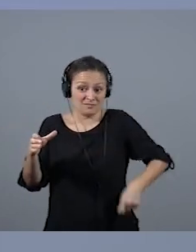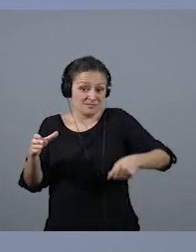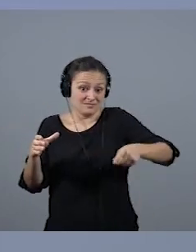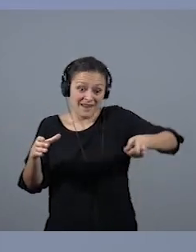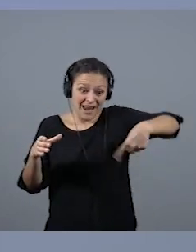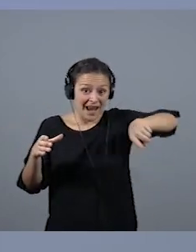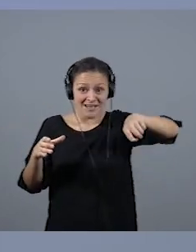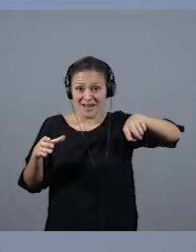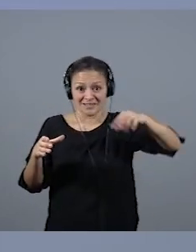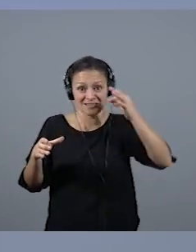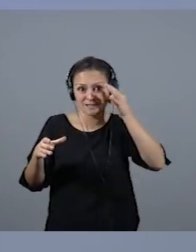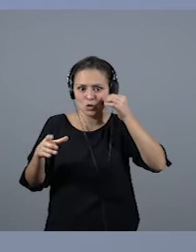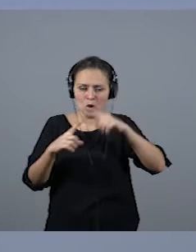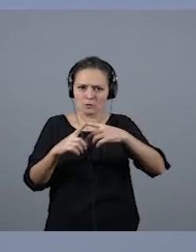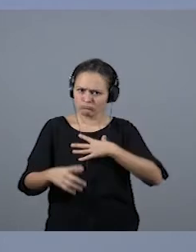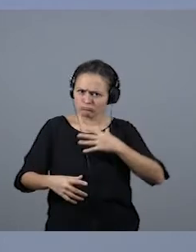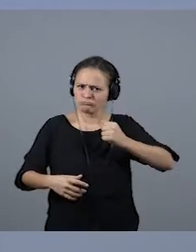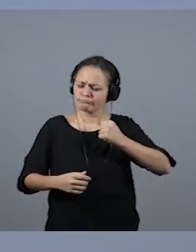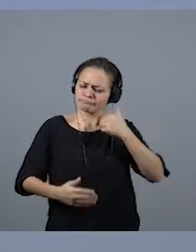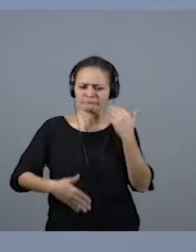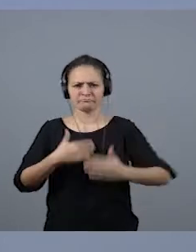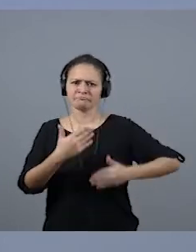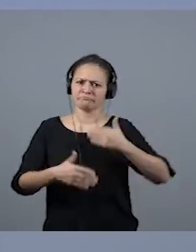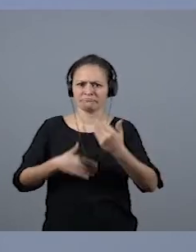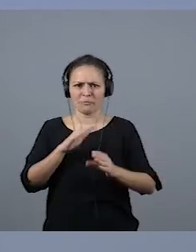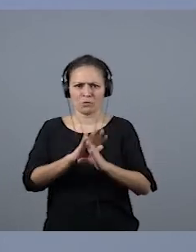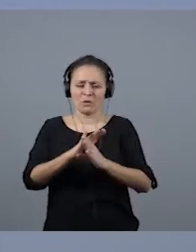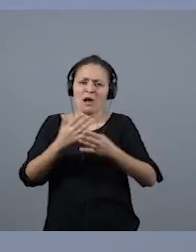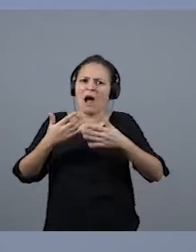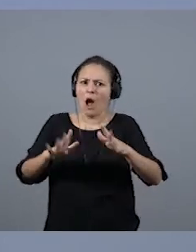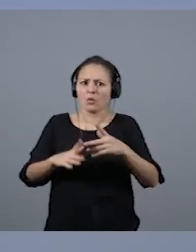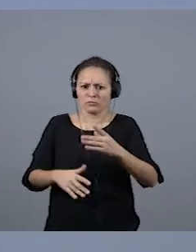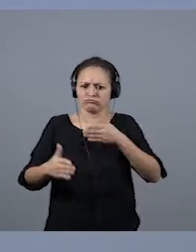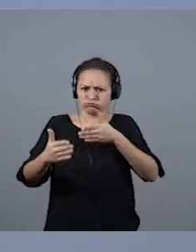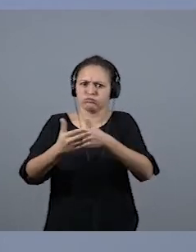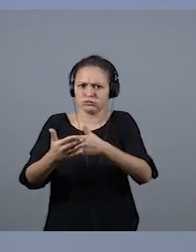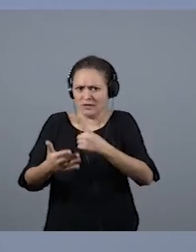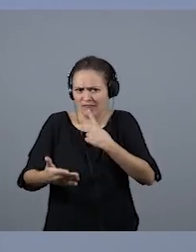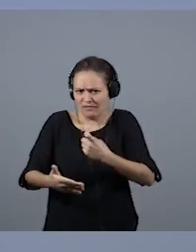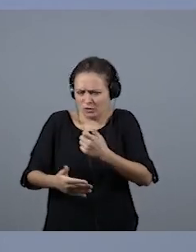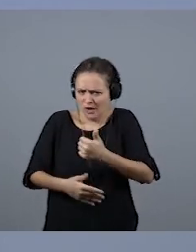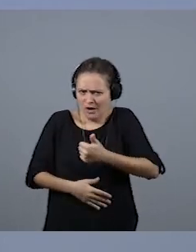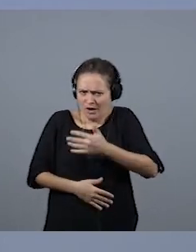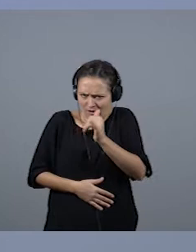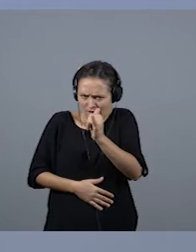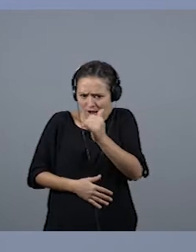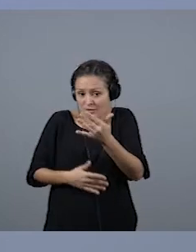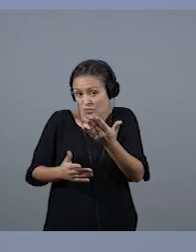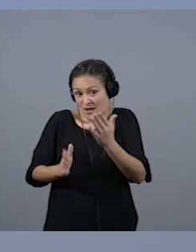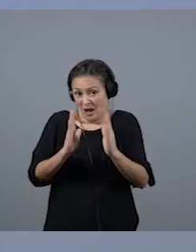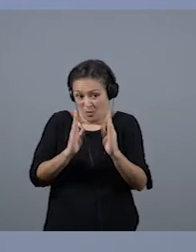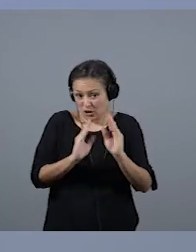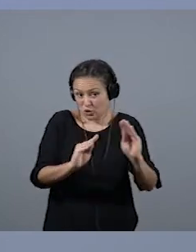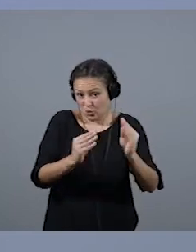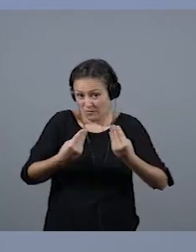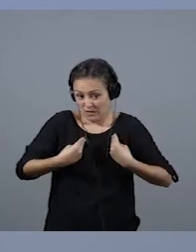tuvieron el arrojo de seguir adelante, a pesar de las dificultades que indudablemente vivieron en estos momentos y